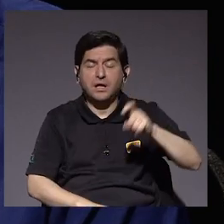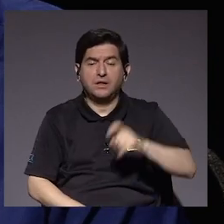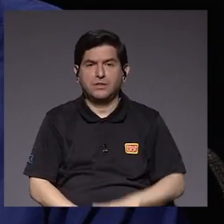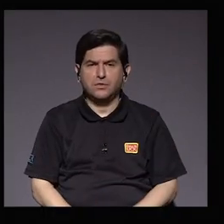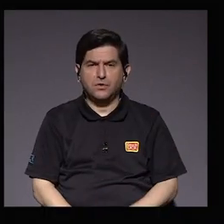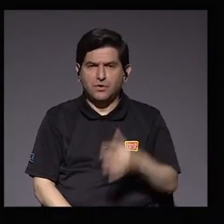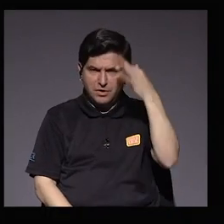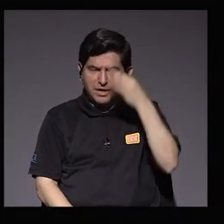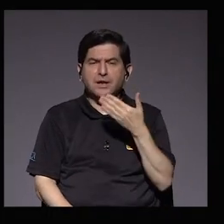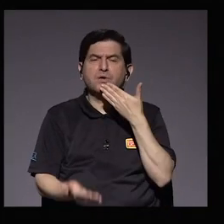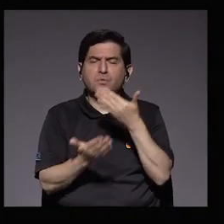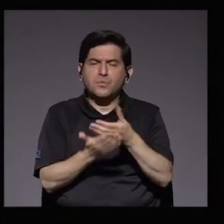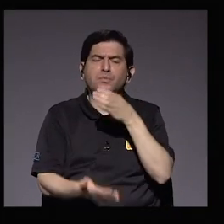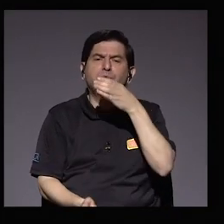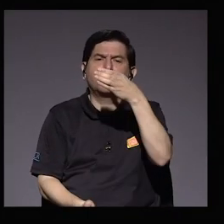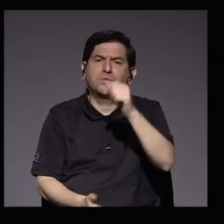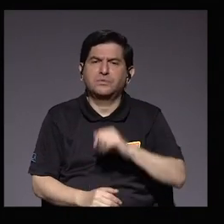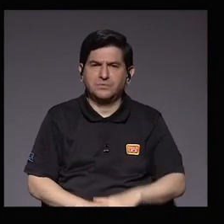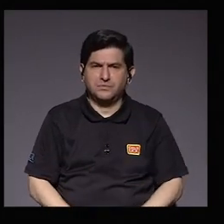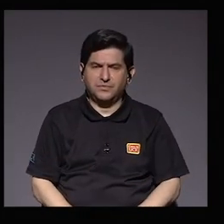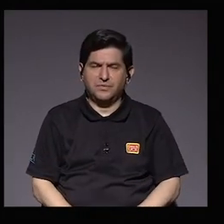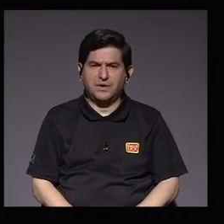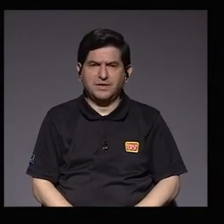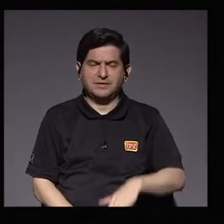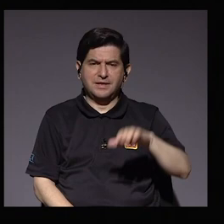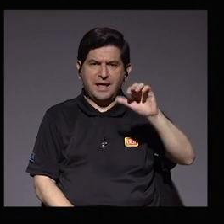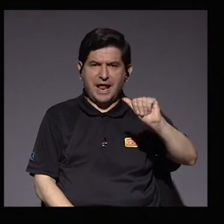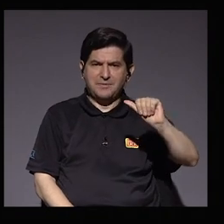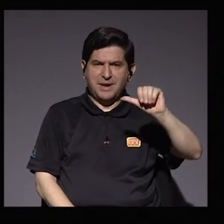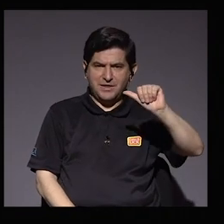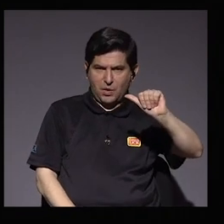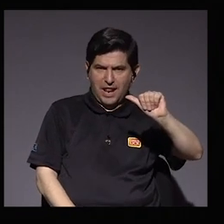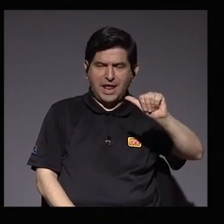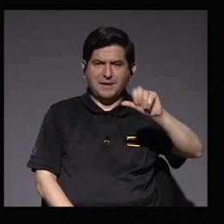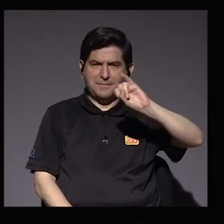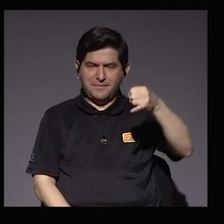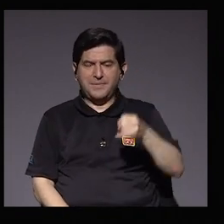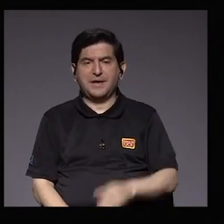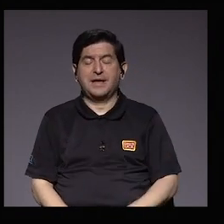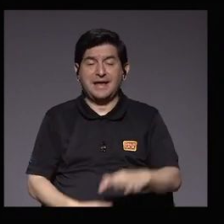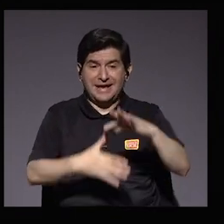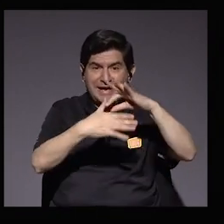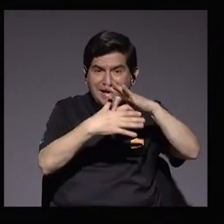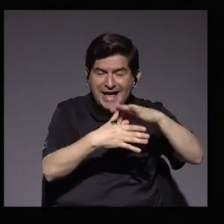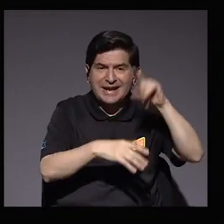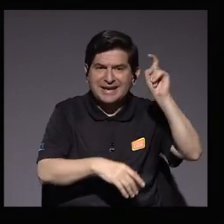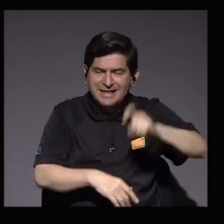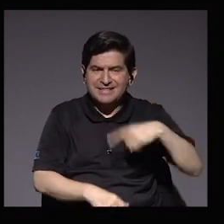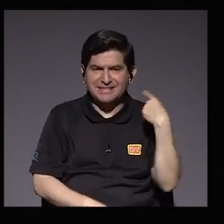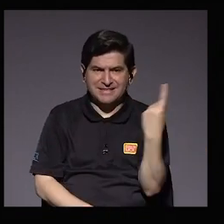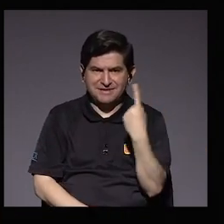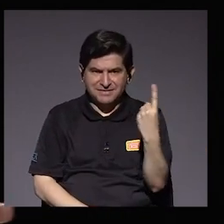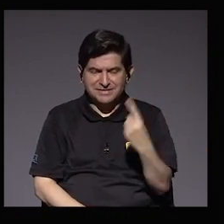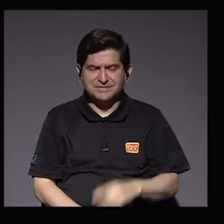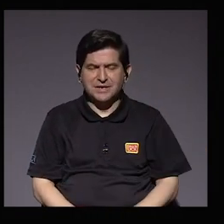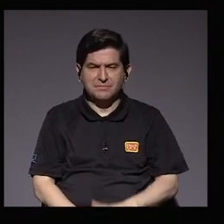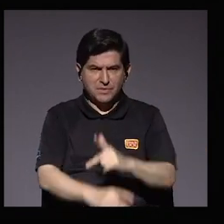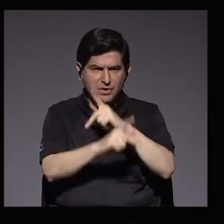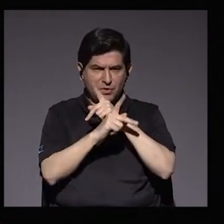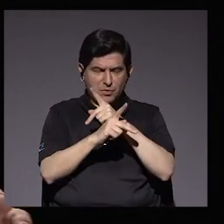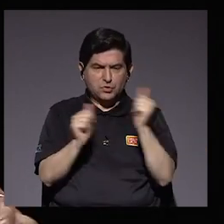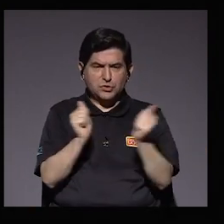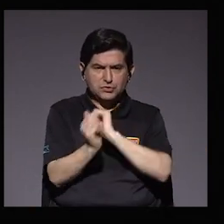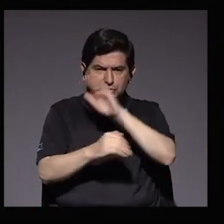Me parece una muy buena recomendación de parte de don Alberto, así que el consumo de la carne debe ser siempre tutelado